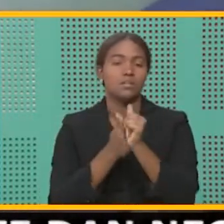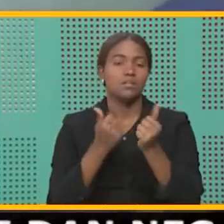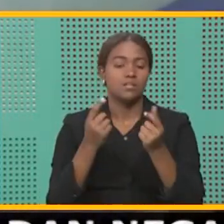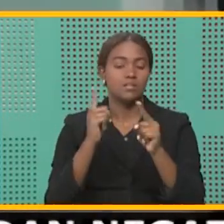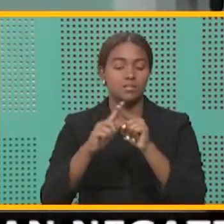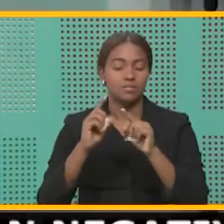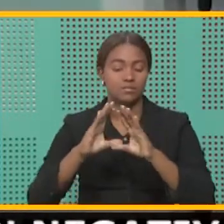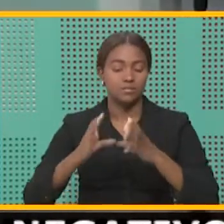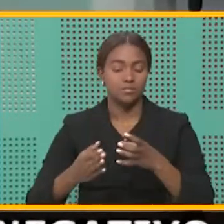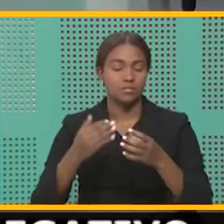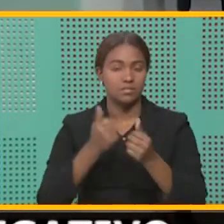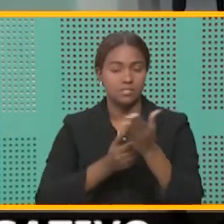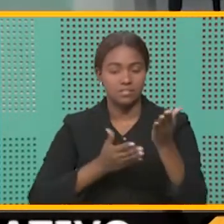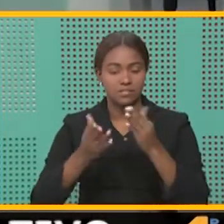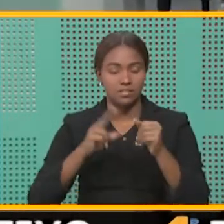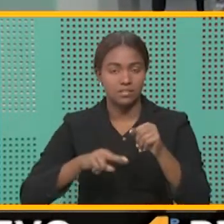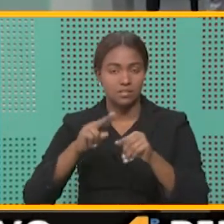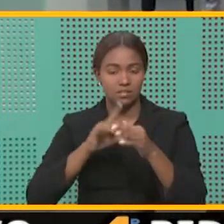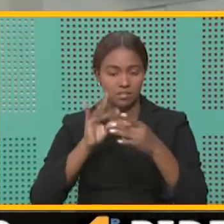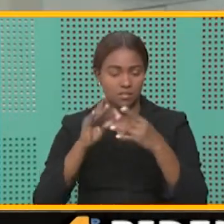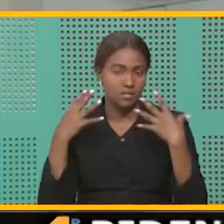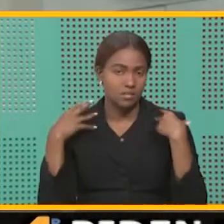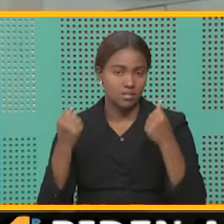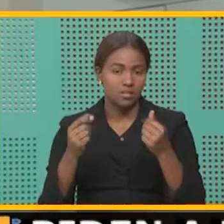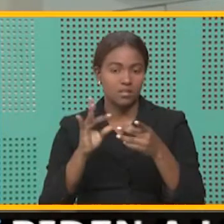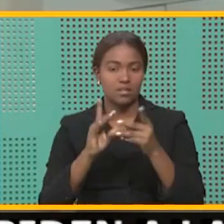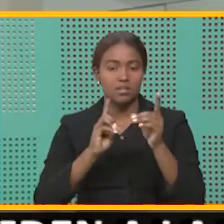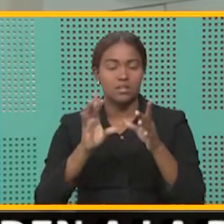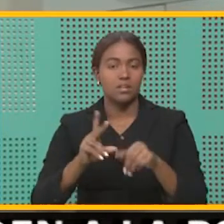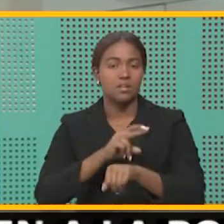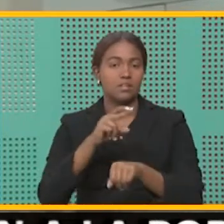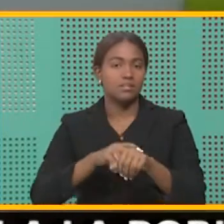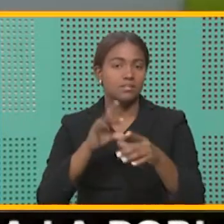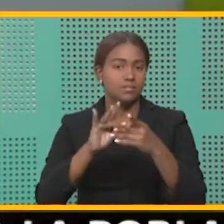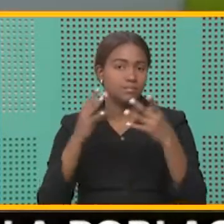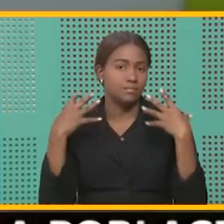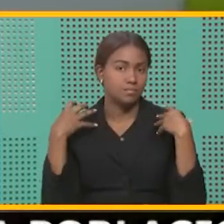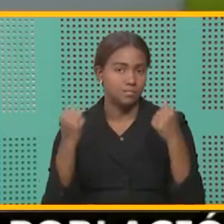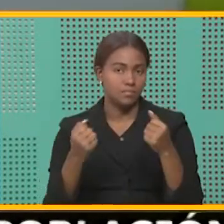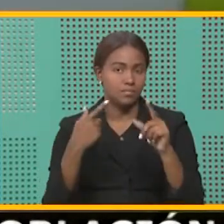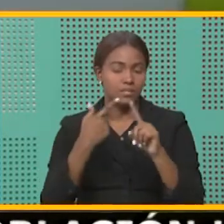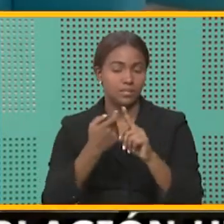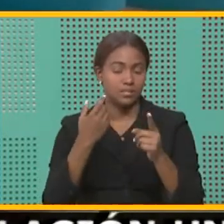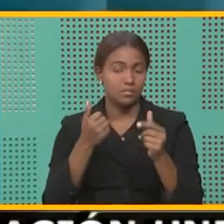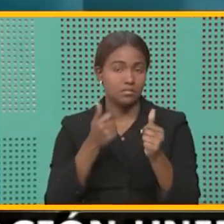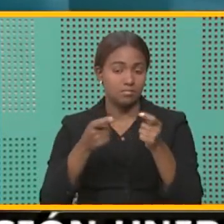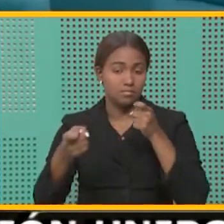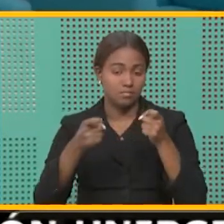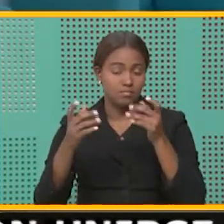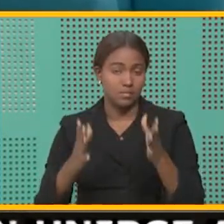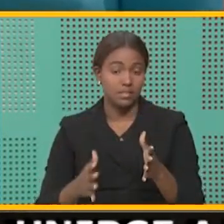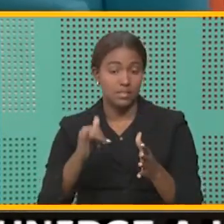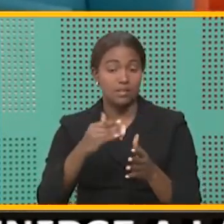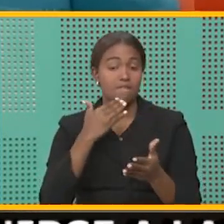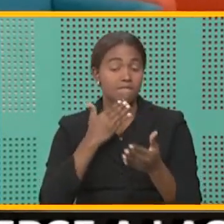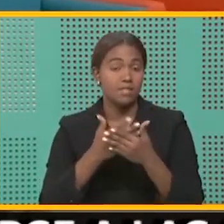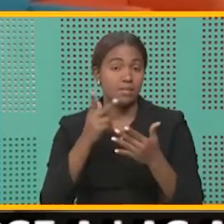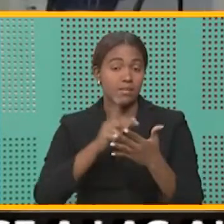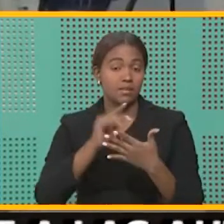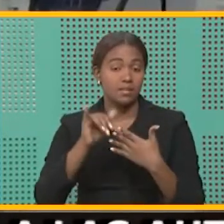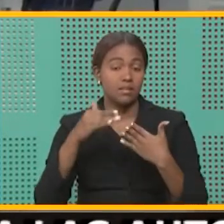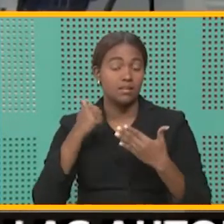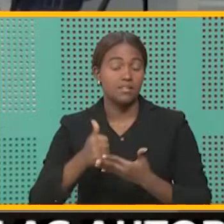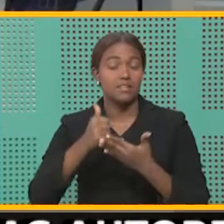la Dirección del Servicio Nacional de Salud, de la Dirección Regional de Salud, de la Gobernación. Y este es un gran proyecto de